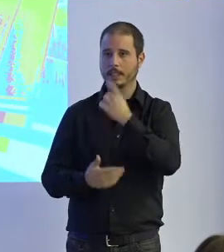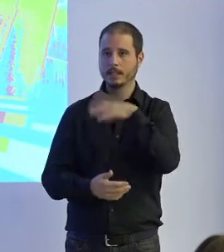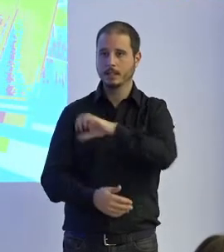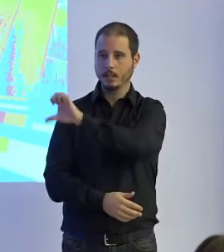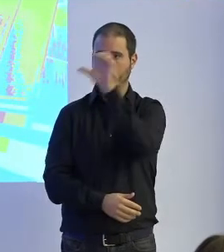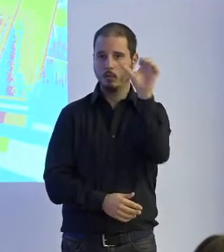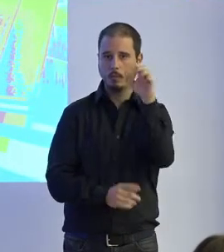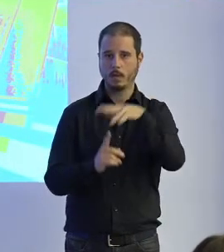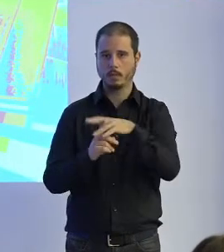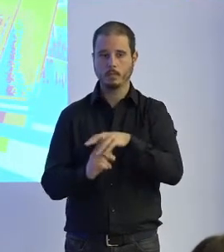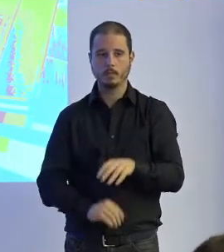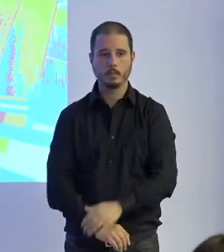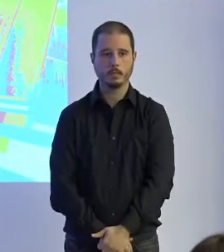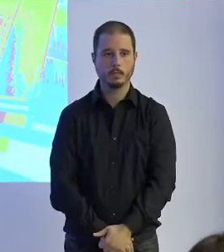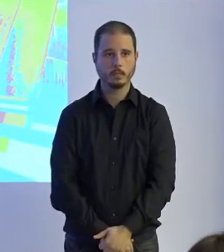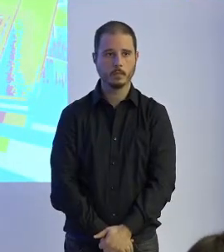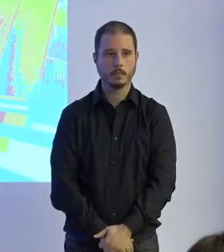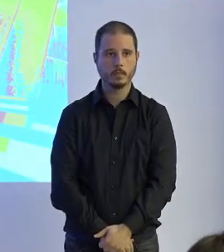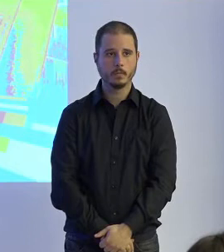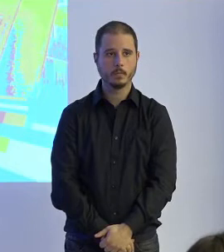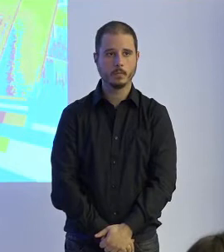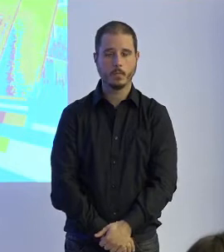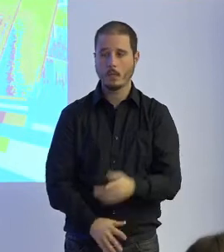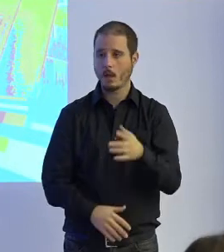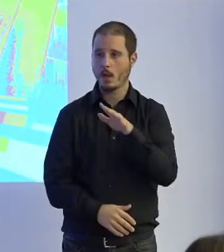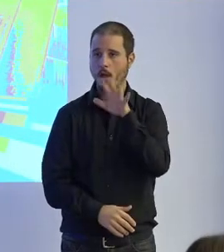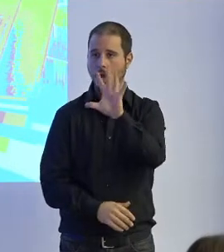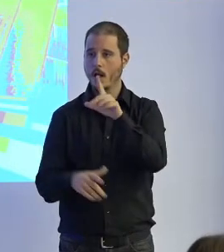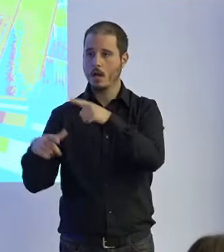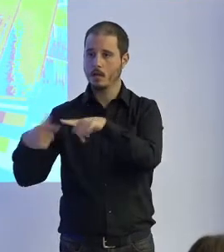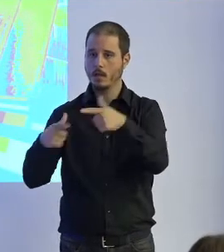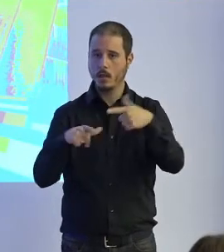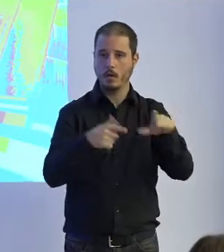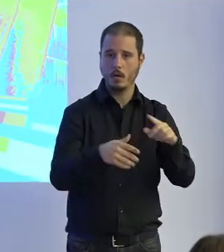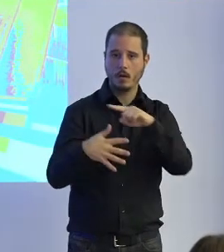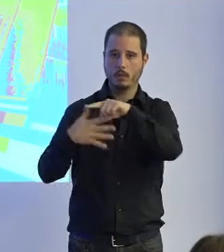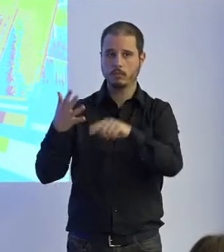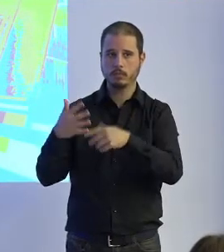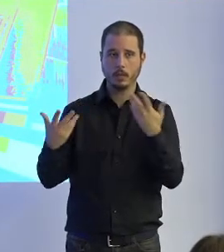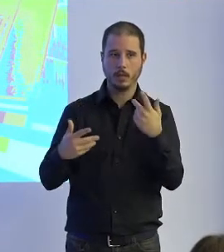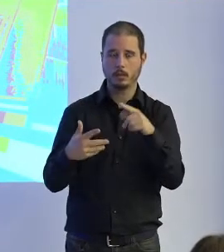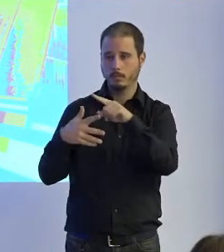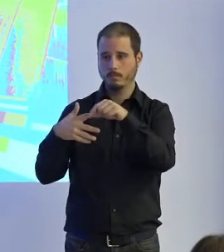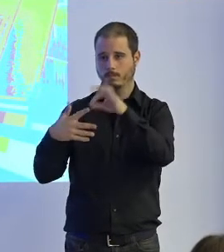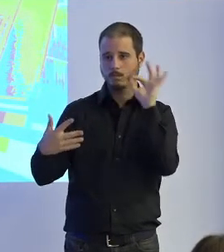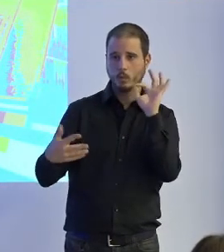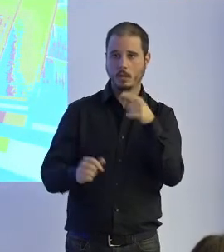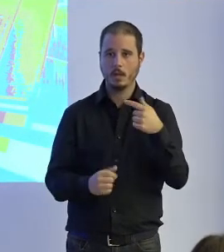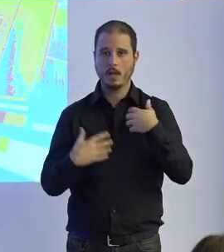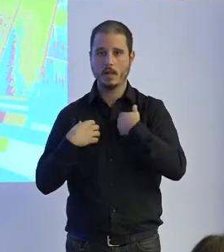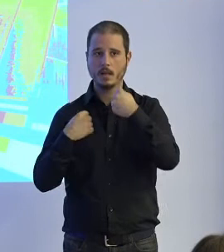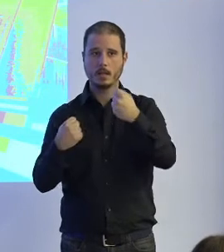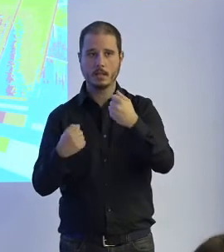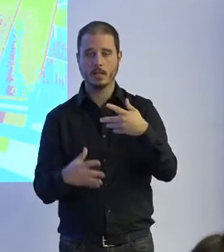bueno yo represento una de las áreas de las cinco áreas que tenemos en este momento que es salud y calidad de vida y en esa área